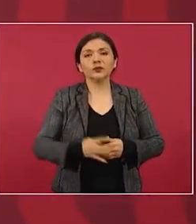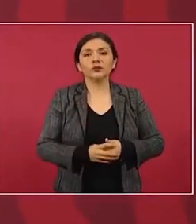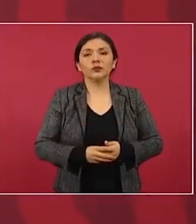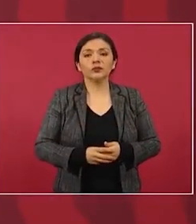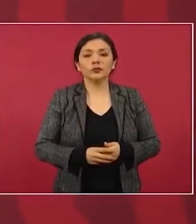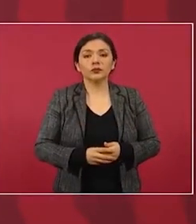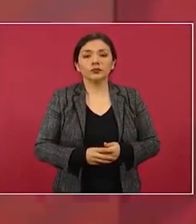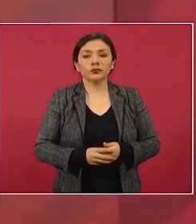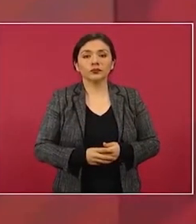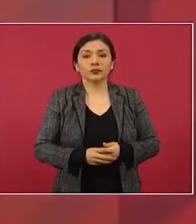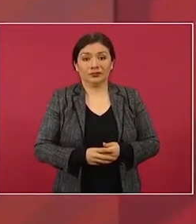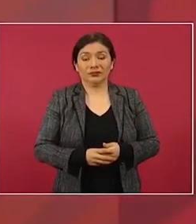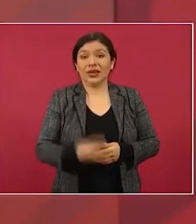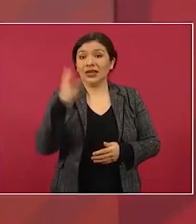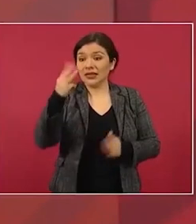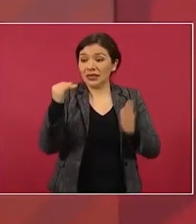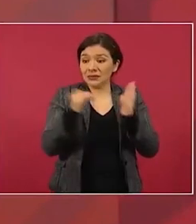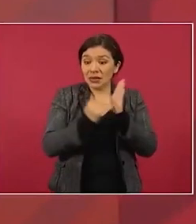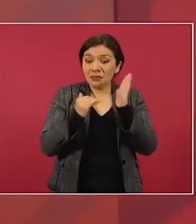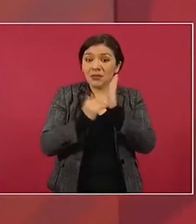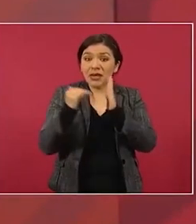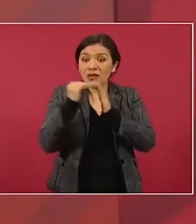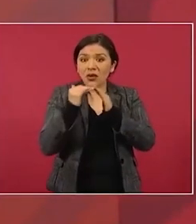3 mil millones menos.